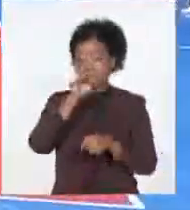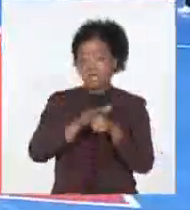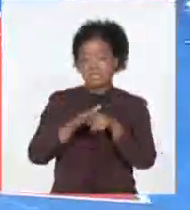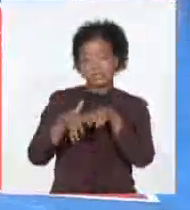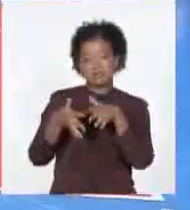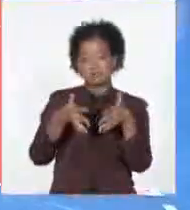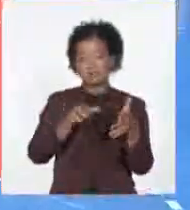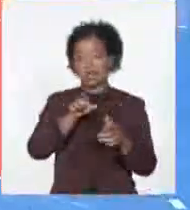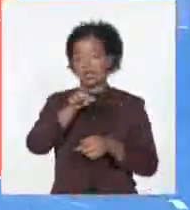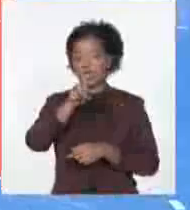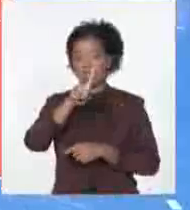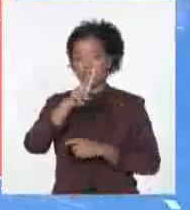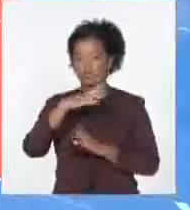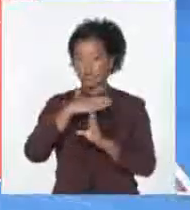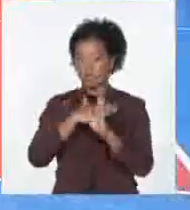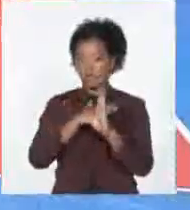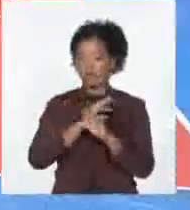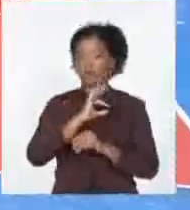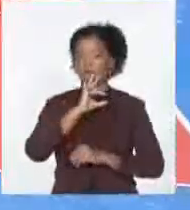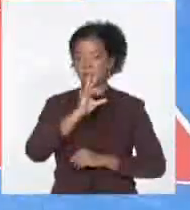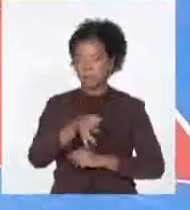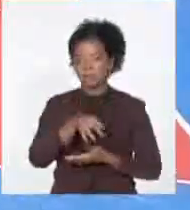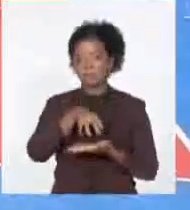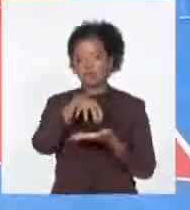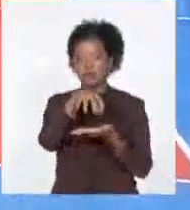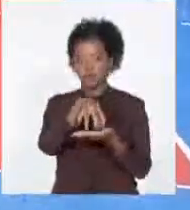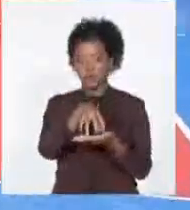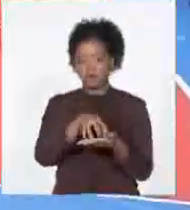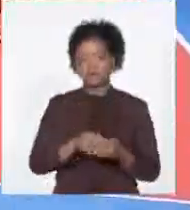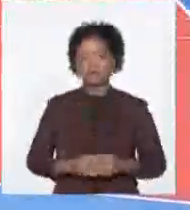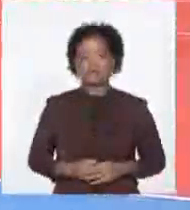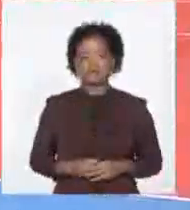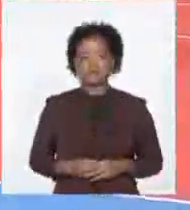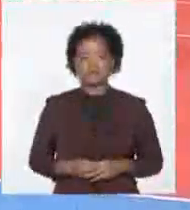del mediodía. En la propia instalación según nos reporta el colega Pablo Otero.